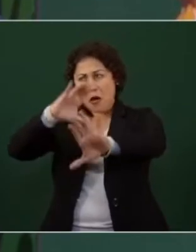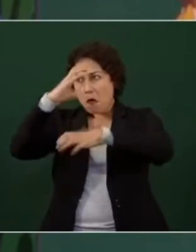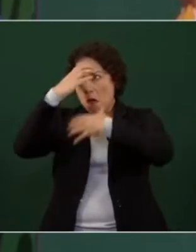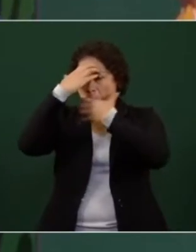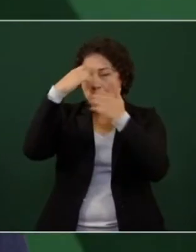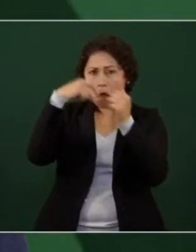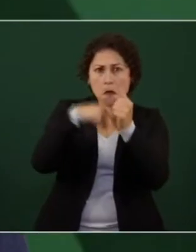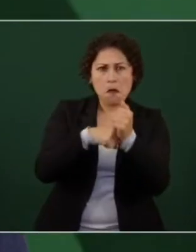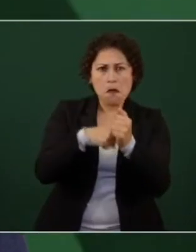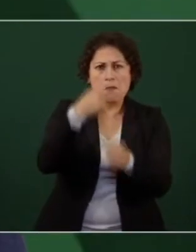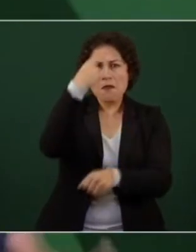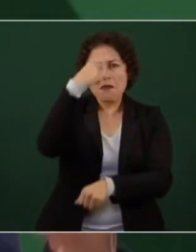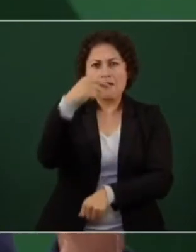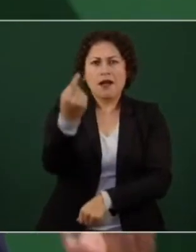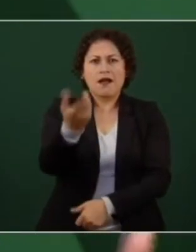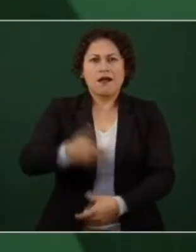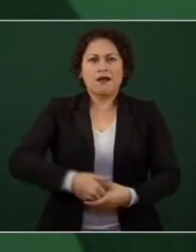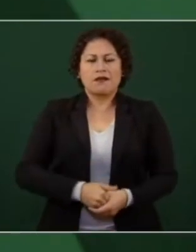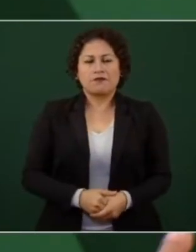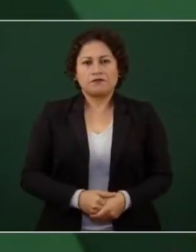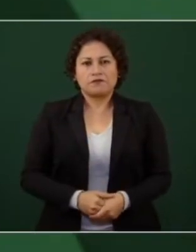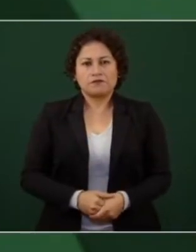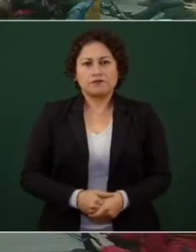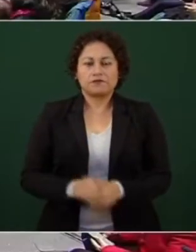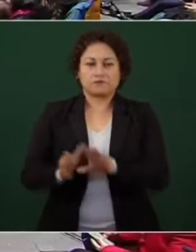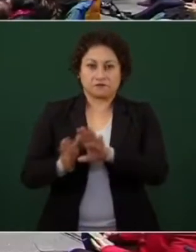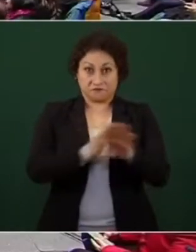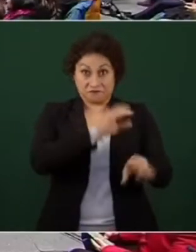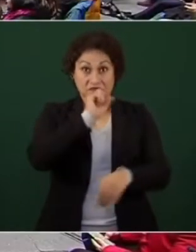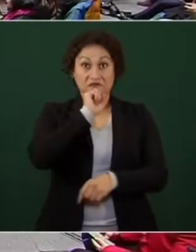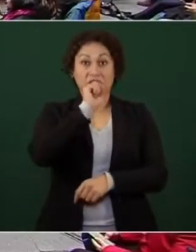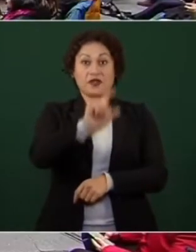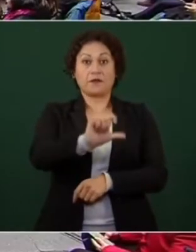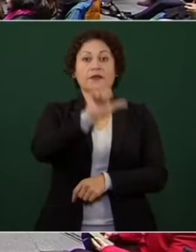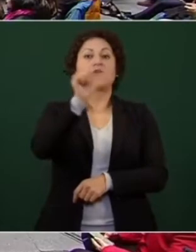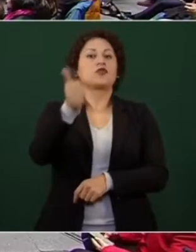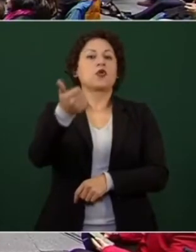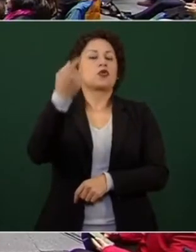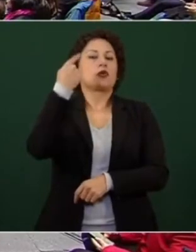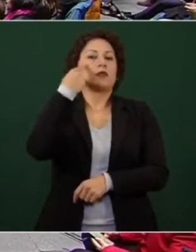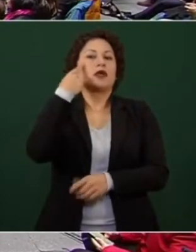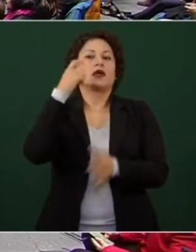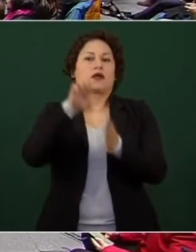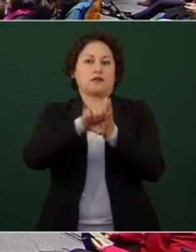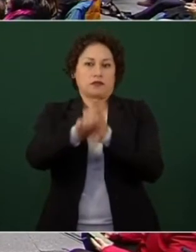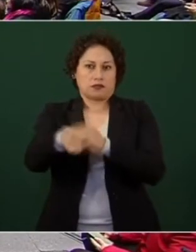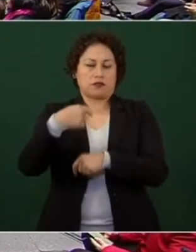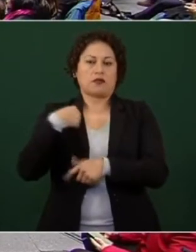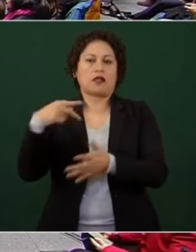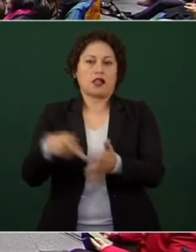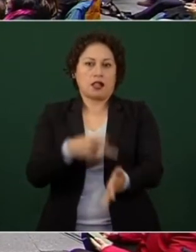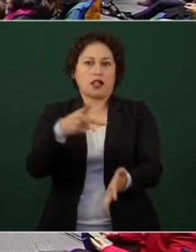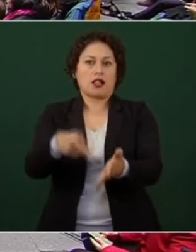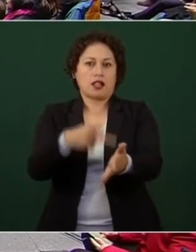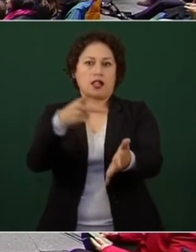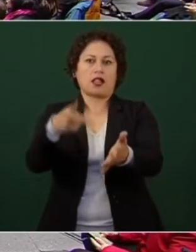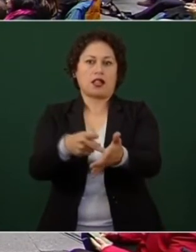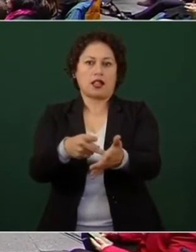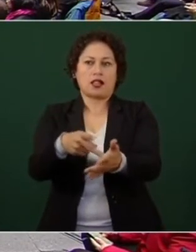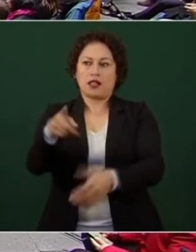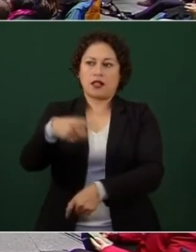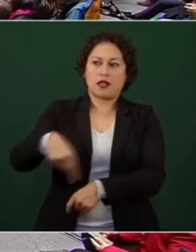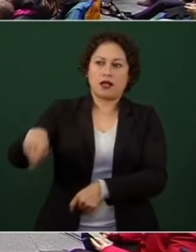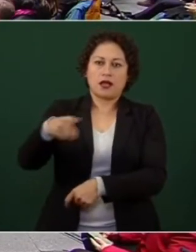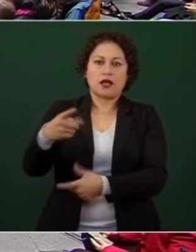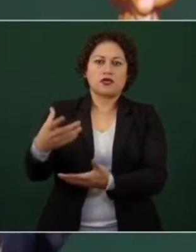canal que activen la campanita de notificaciones y que nos regalen un like para que le lleguemos a más personas con toda esta